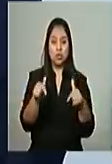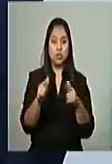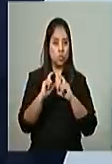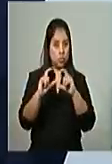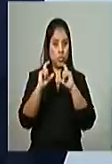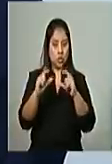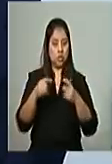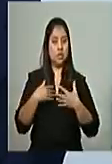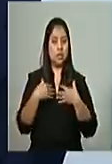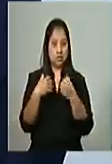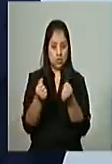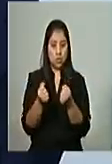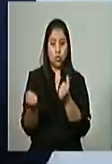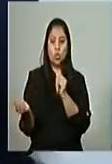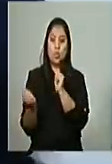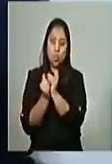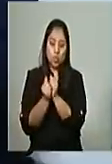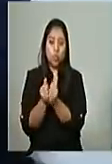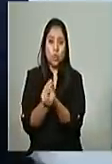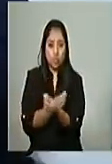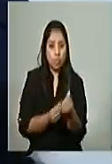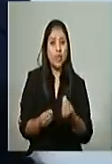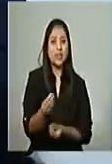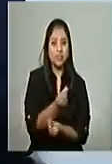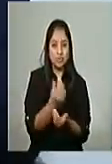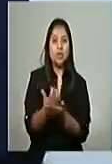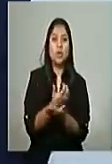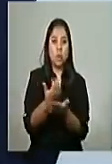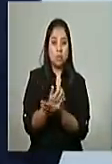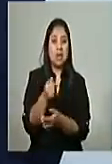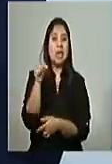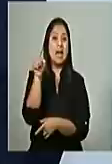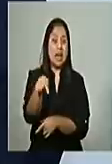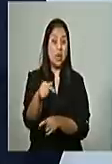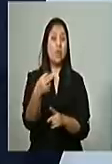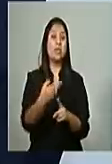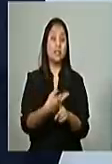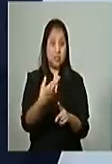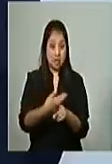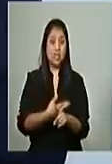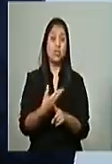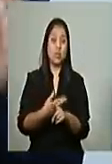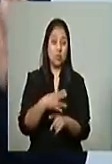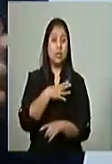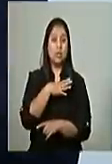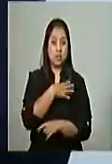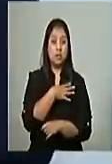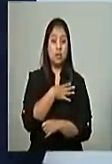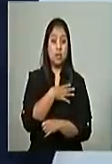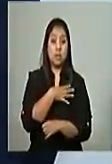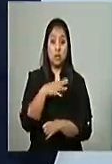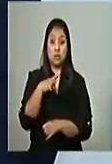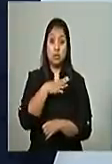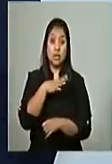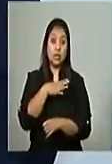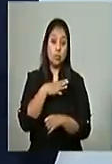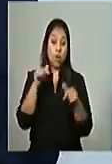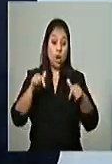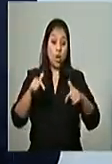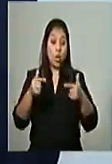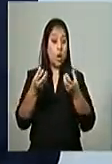recuperación económica es el reto que ahora enfrentamos. Tenemos una gran oportunidad.